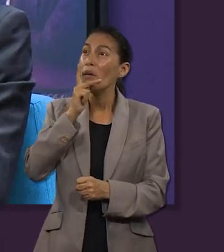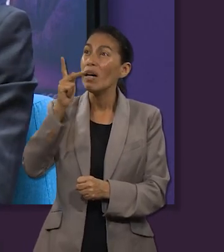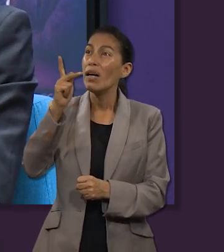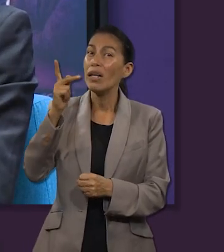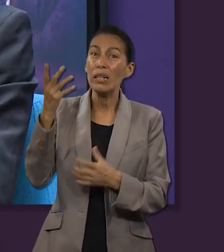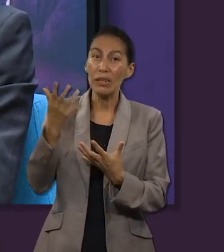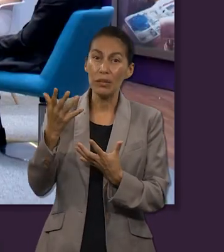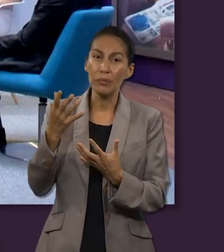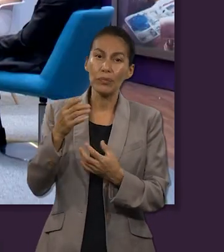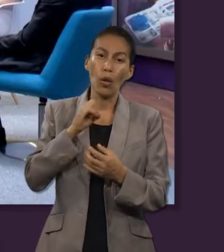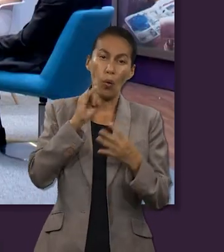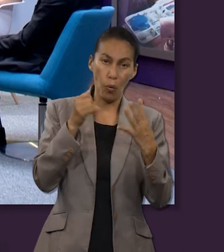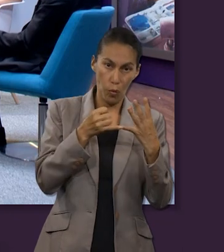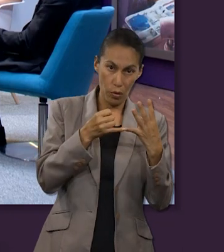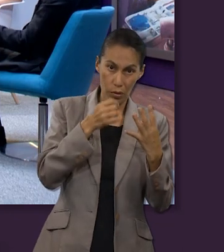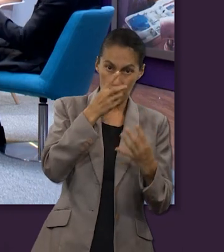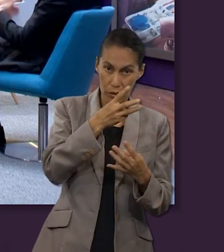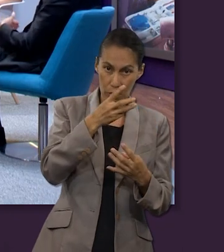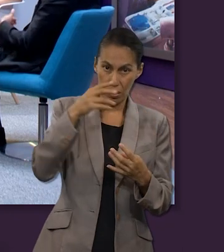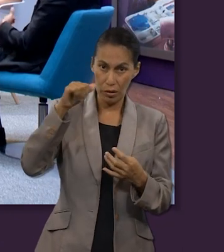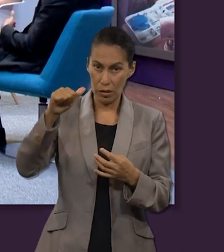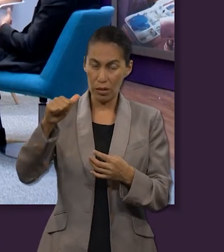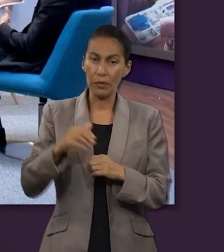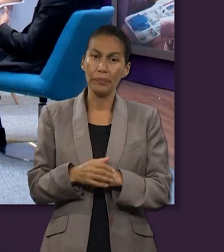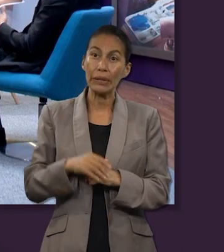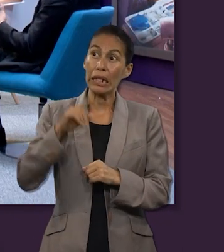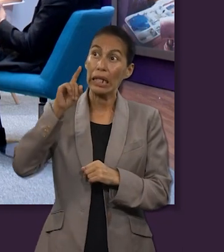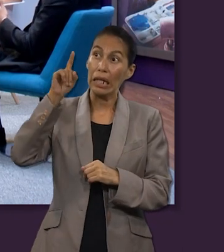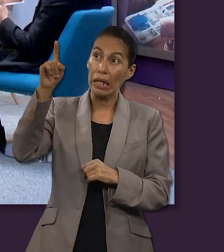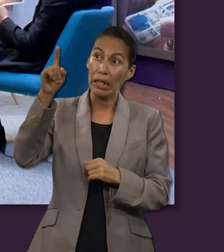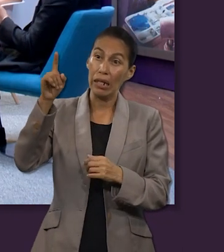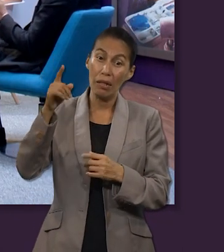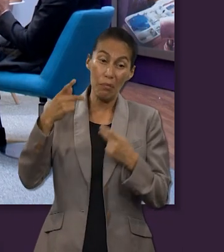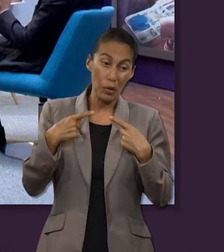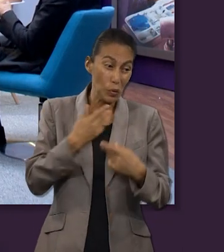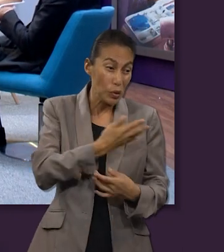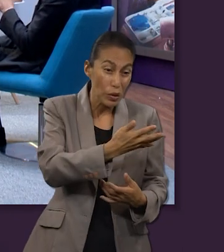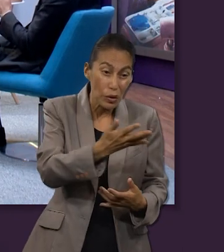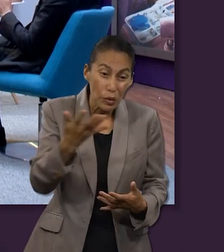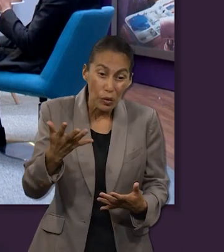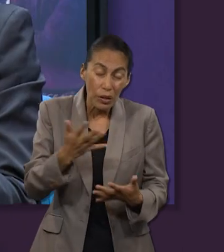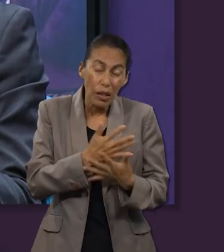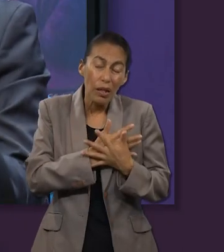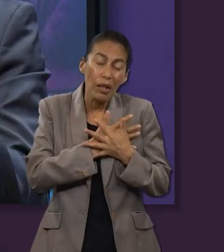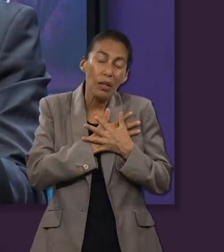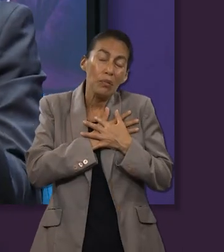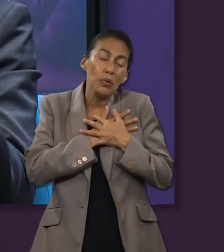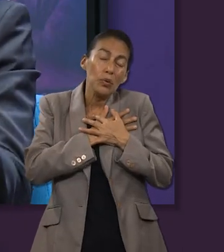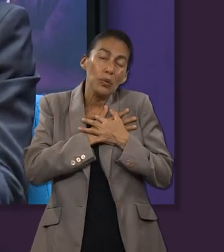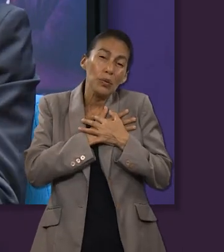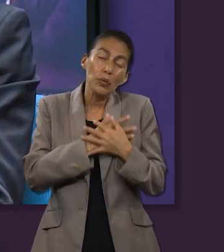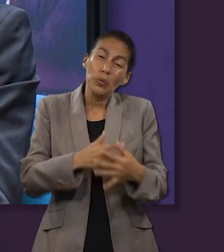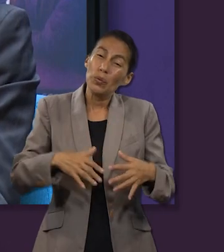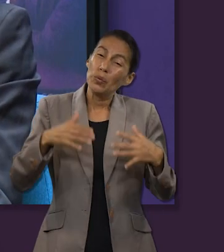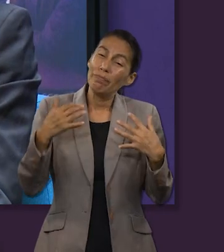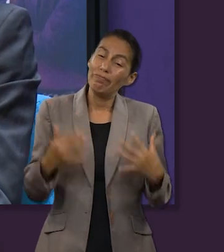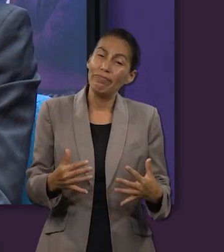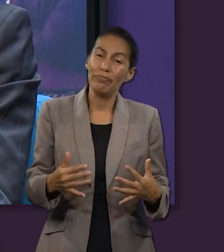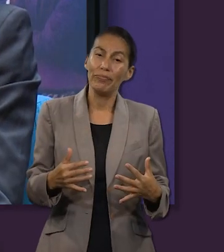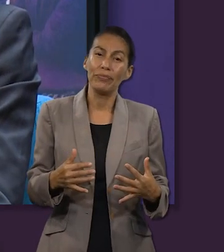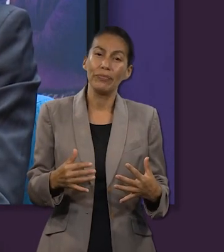Padre Juan 3.16 como ya hemos leído antes dice porque de tal manera amó Dios al mundo